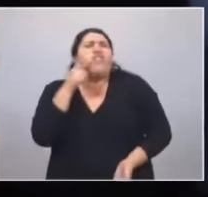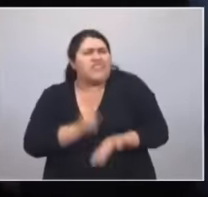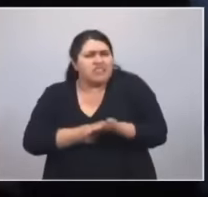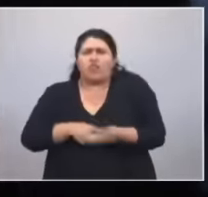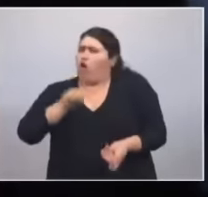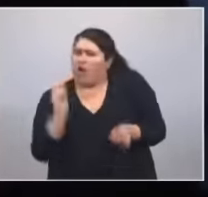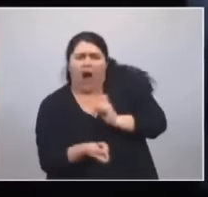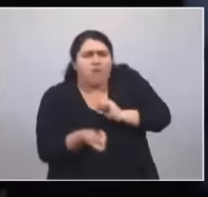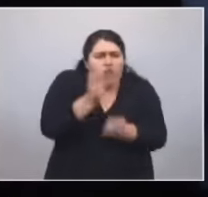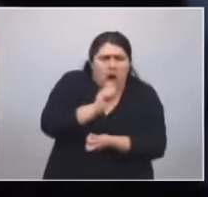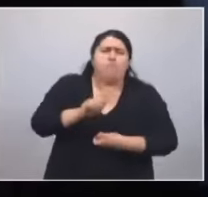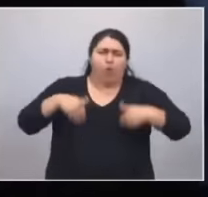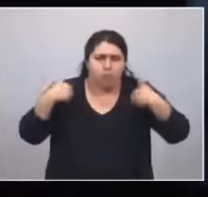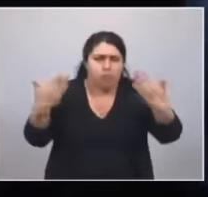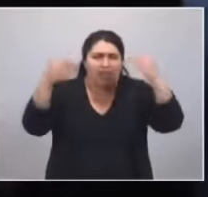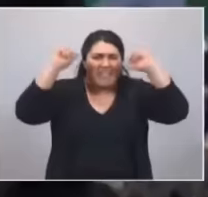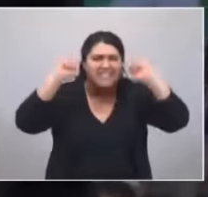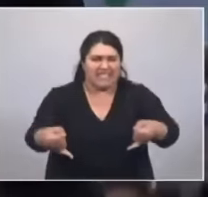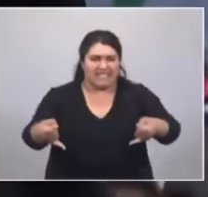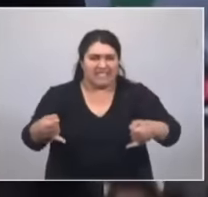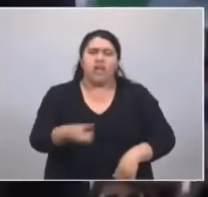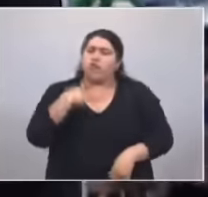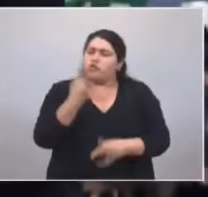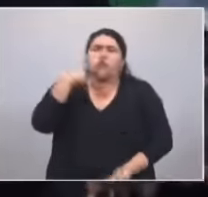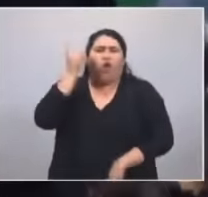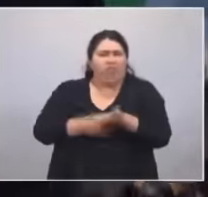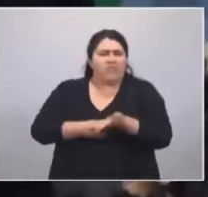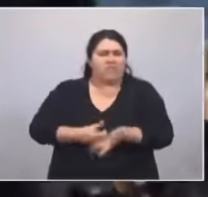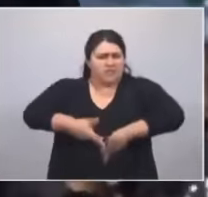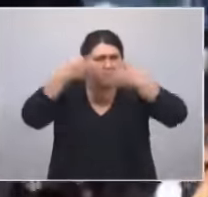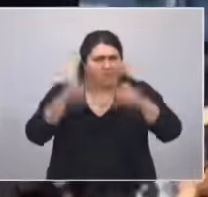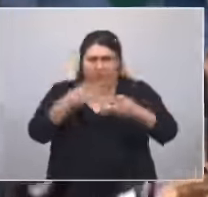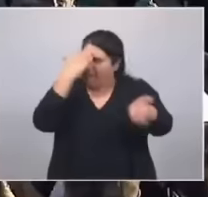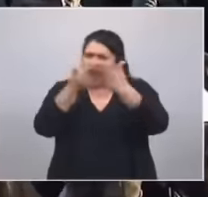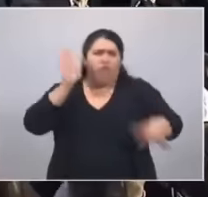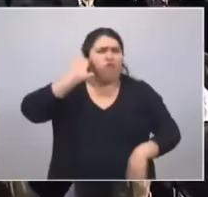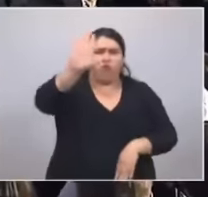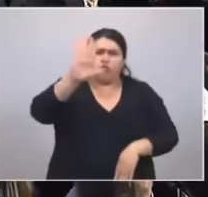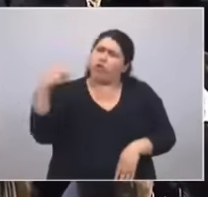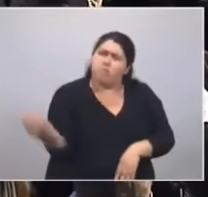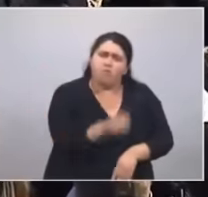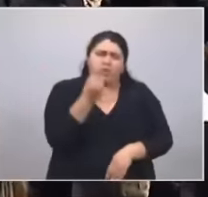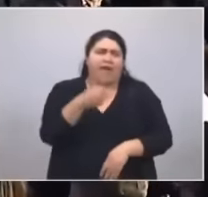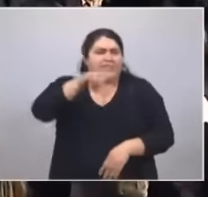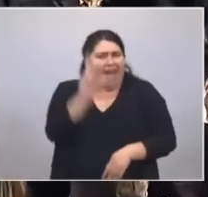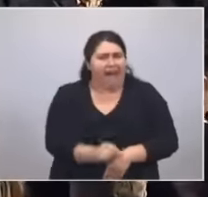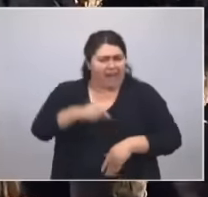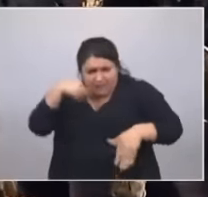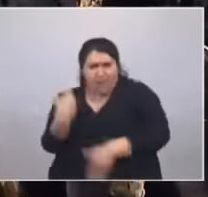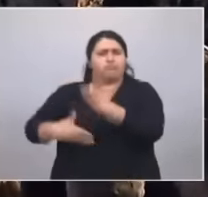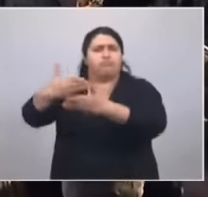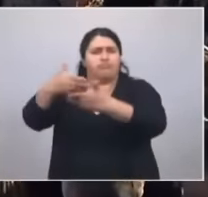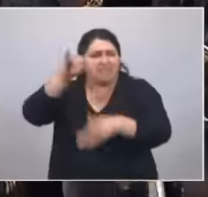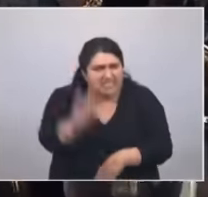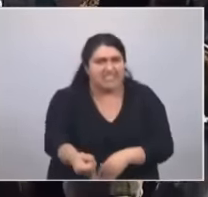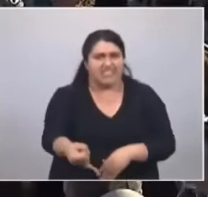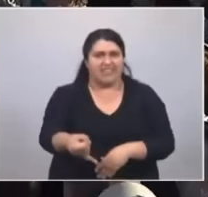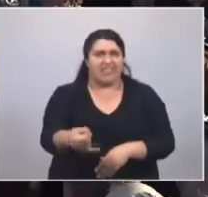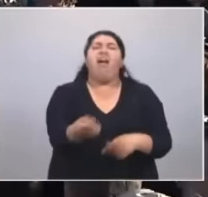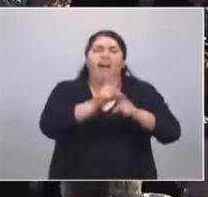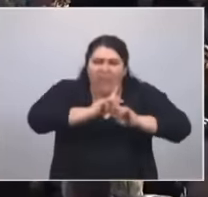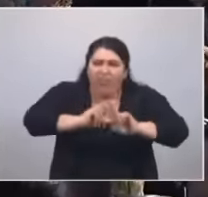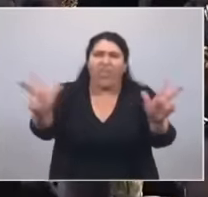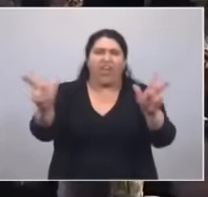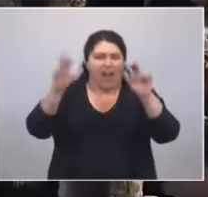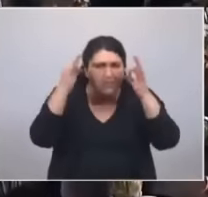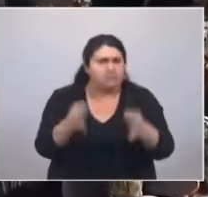falta, que tiene la determinación de encarar la reconstrucción de la Argentina, díganles